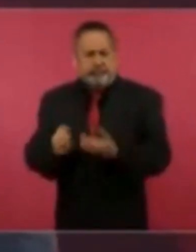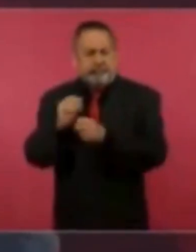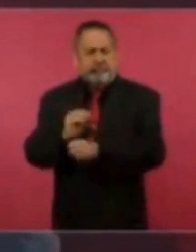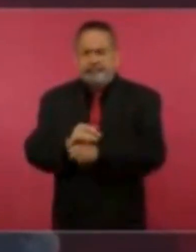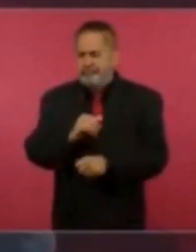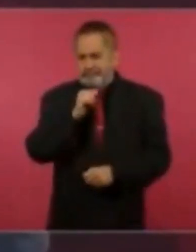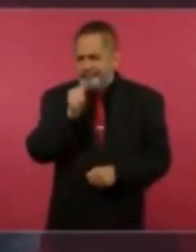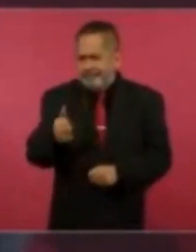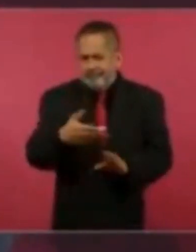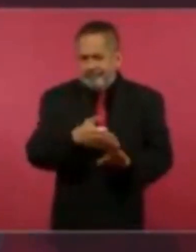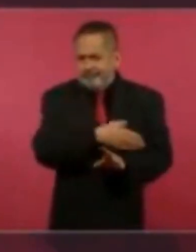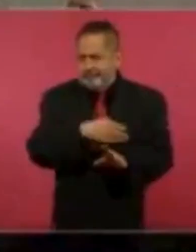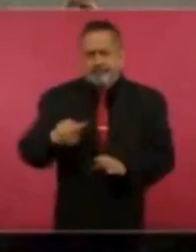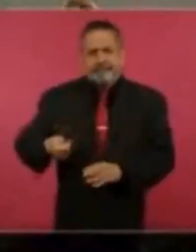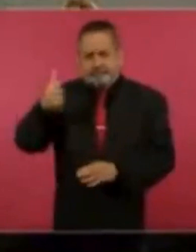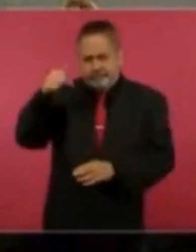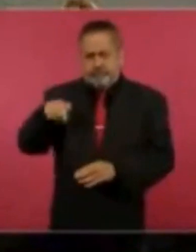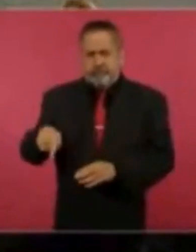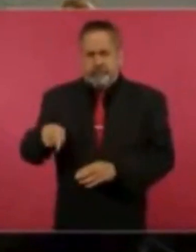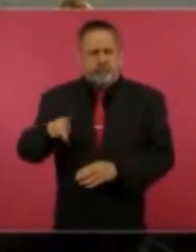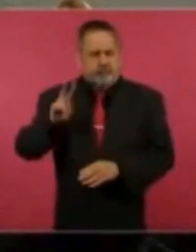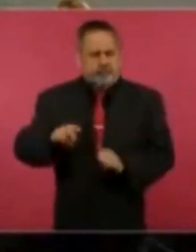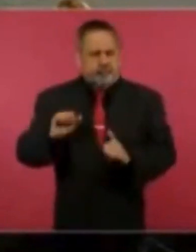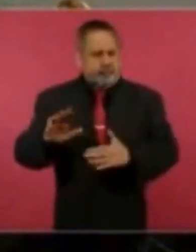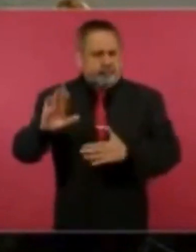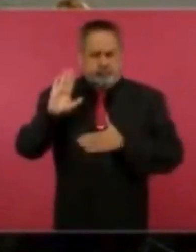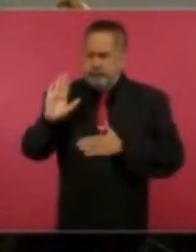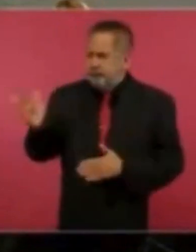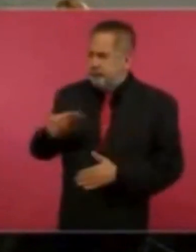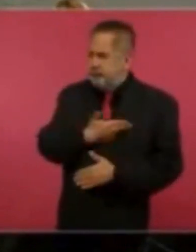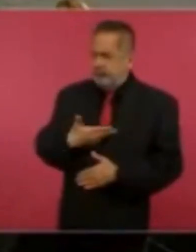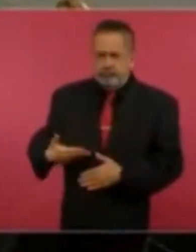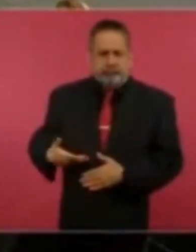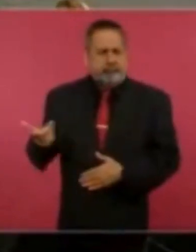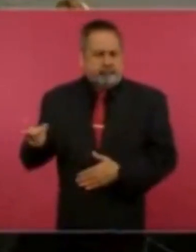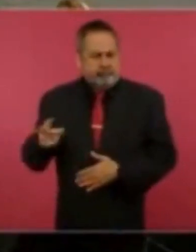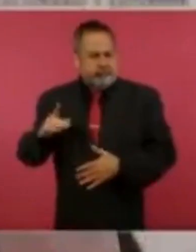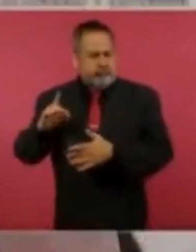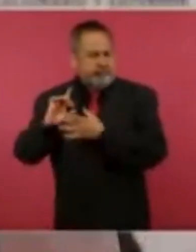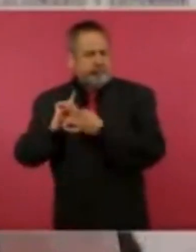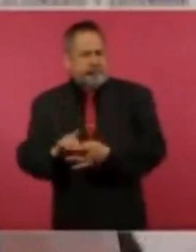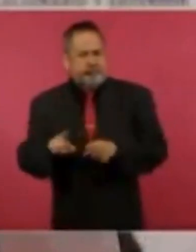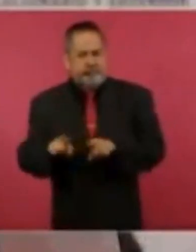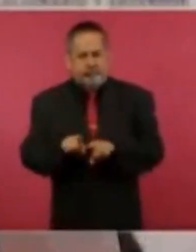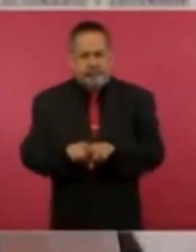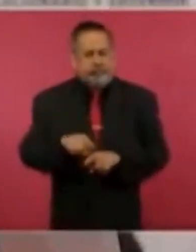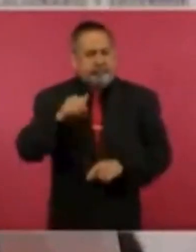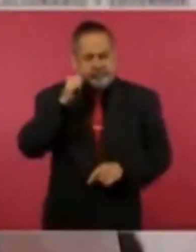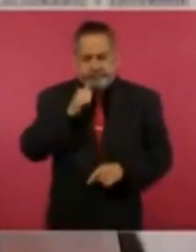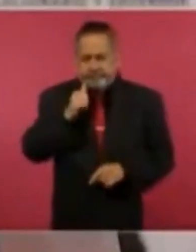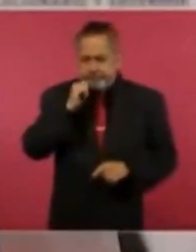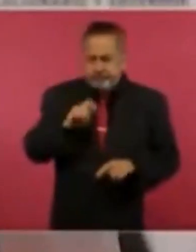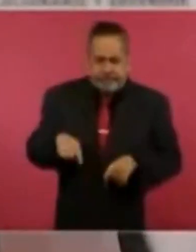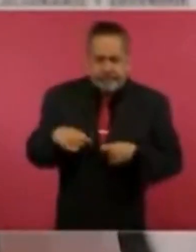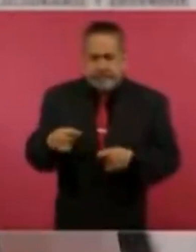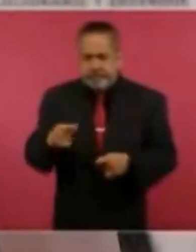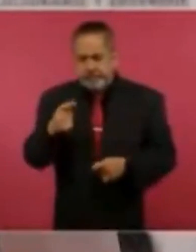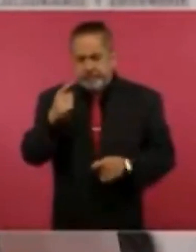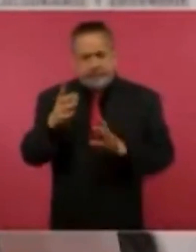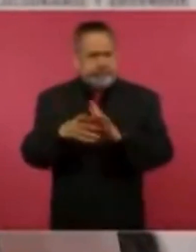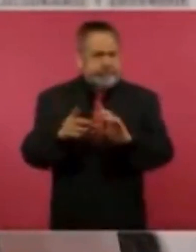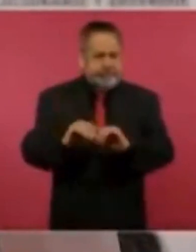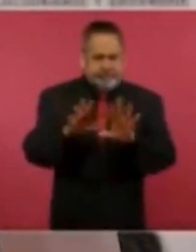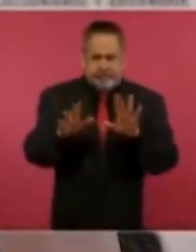trabajo celebrado por el compromiso que expresó el presidente de la República de siempre tener una clara